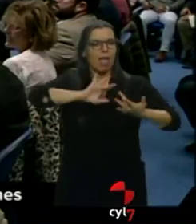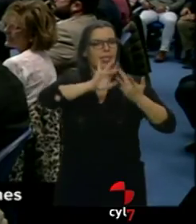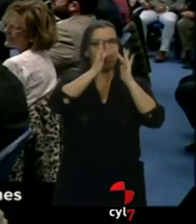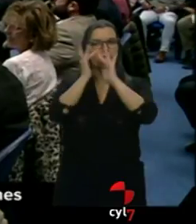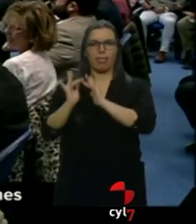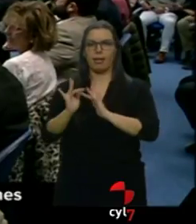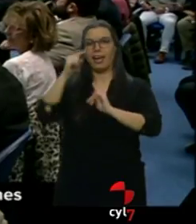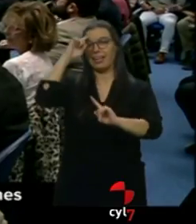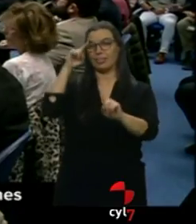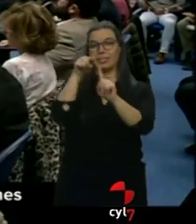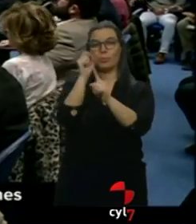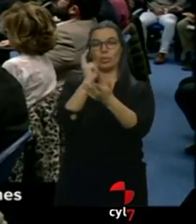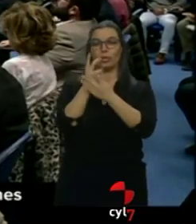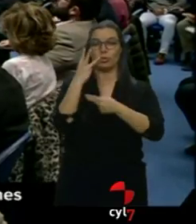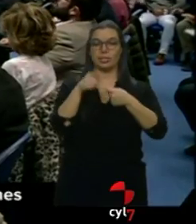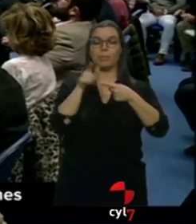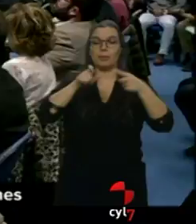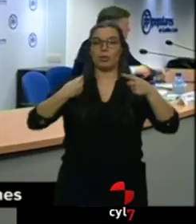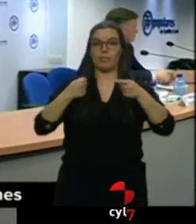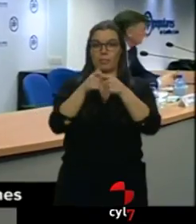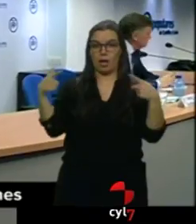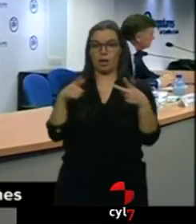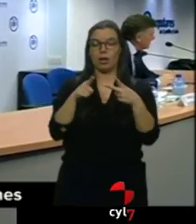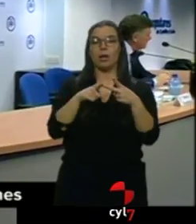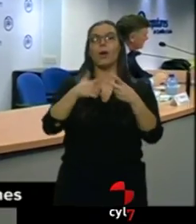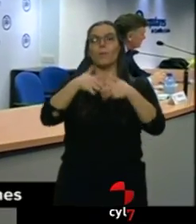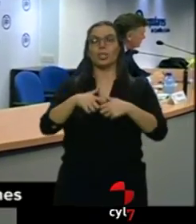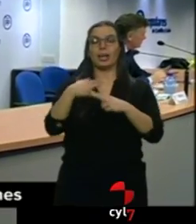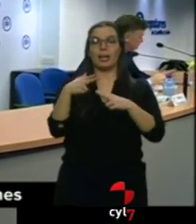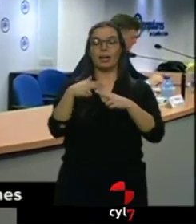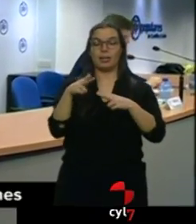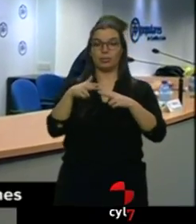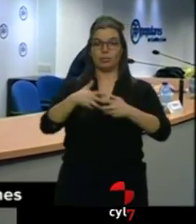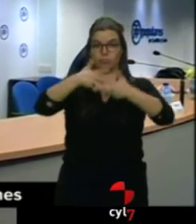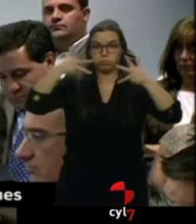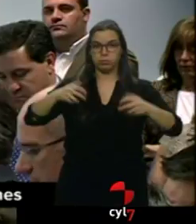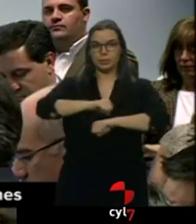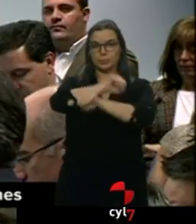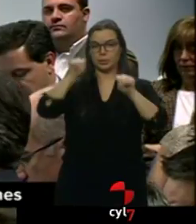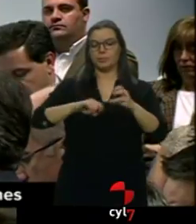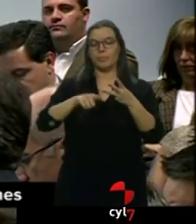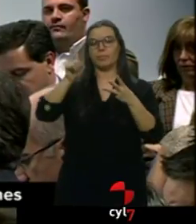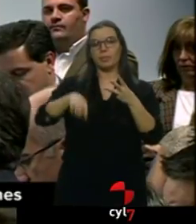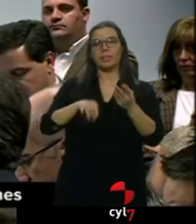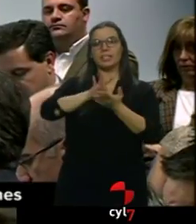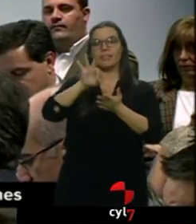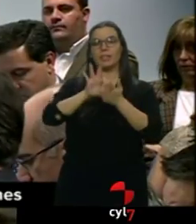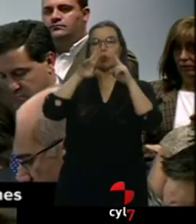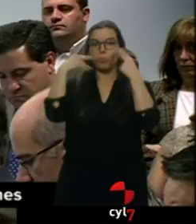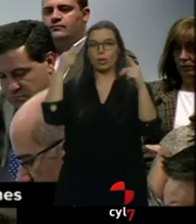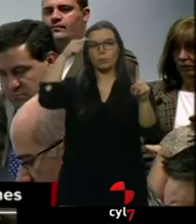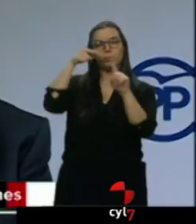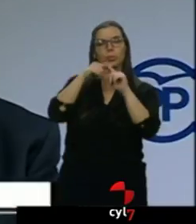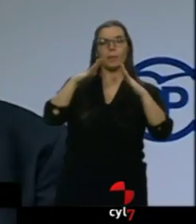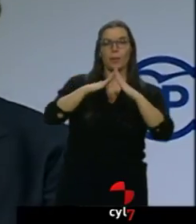comunidad. Aumentar la población, consolidar la política industrial e incrementar los servicios públicos hacia la vivienda, el transporte y las nuevas